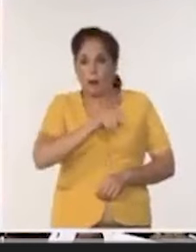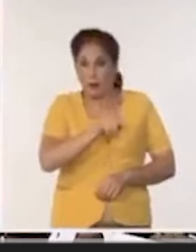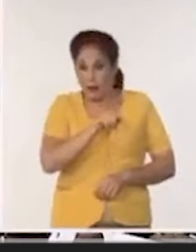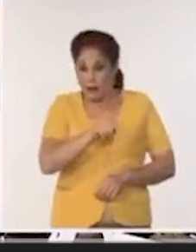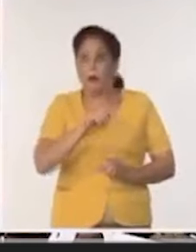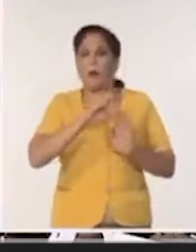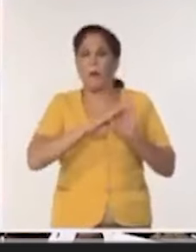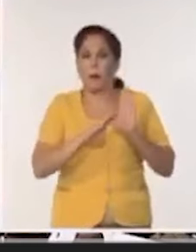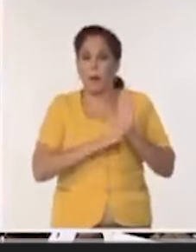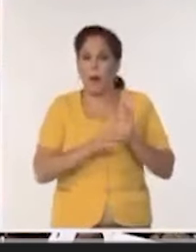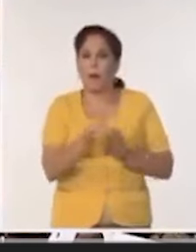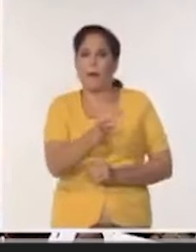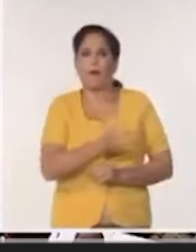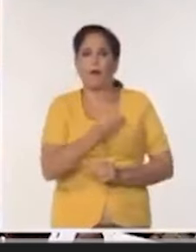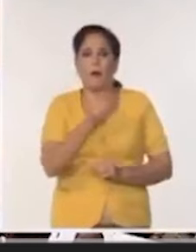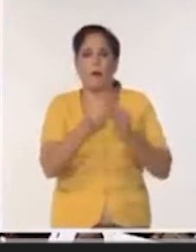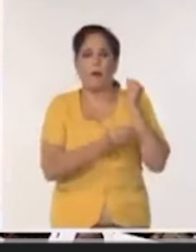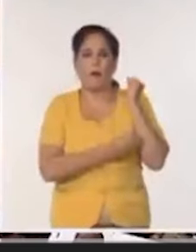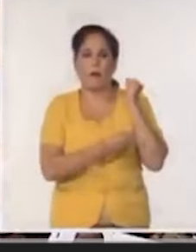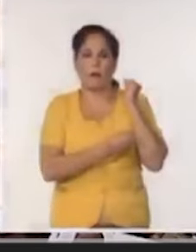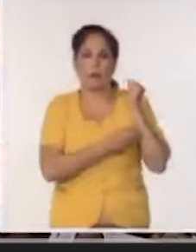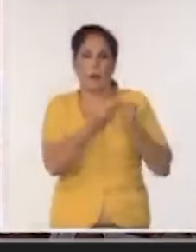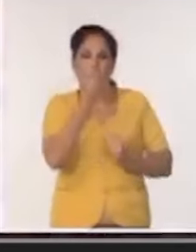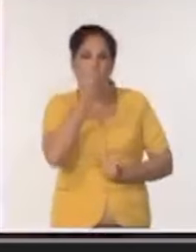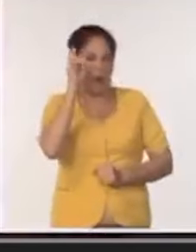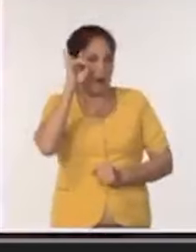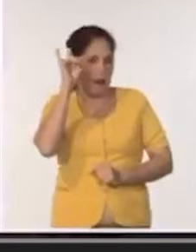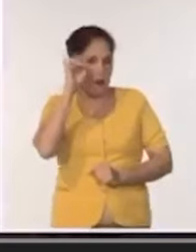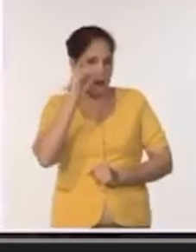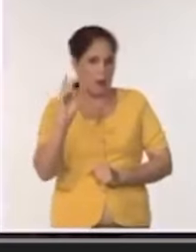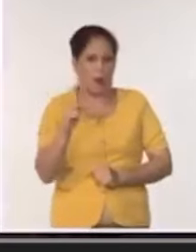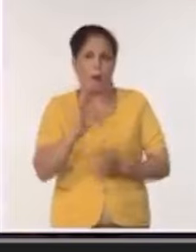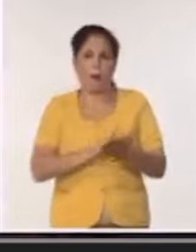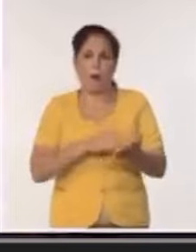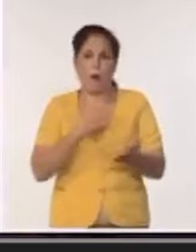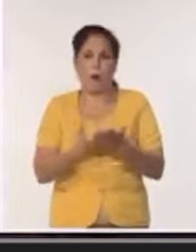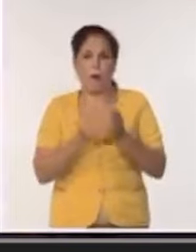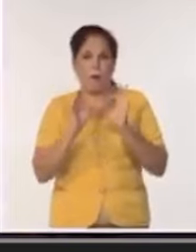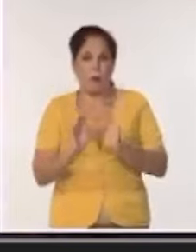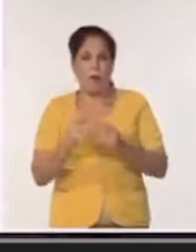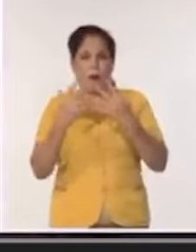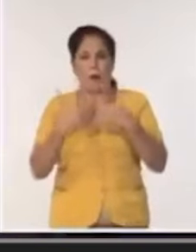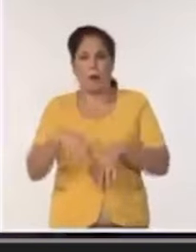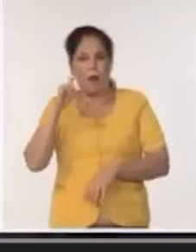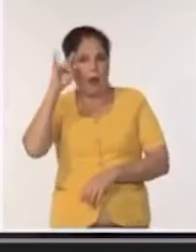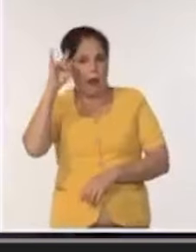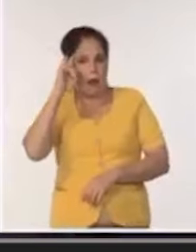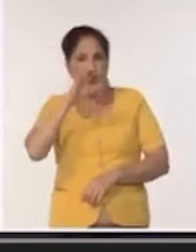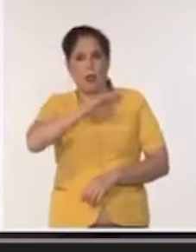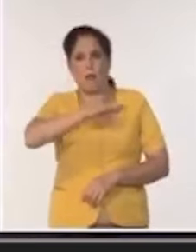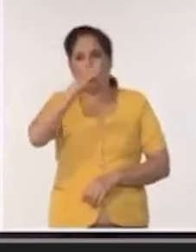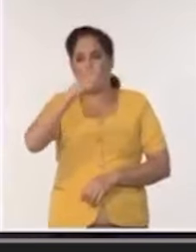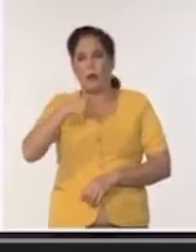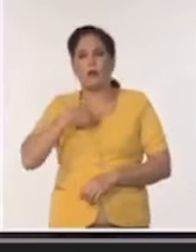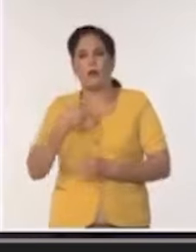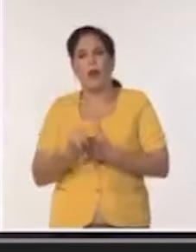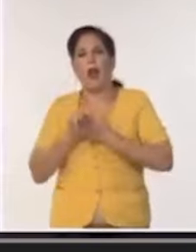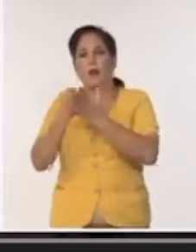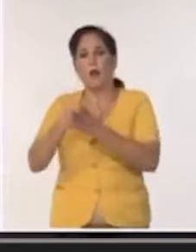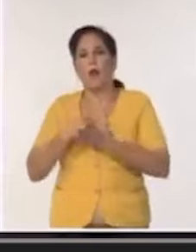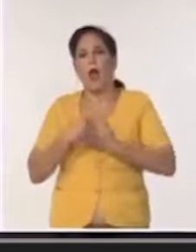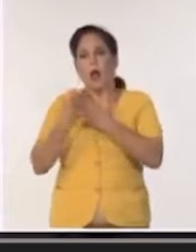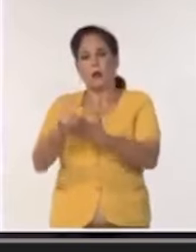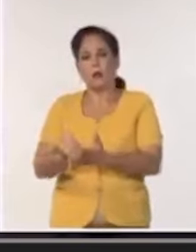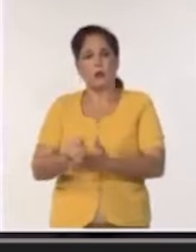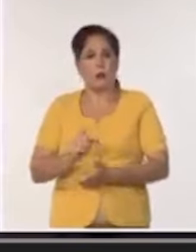autoabastecimiento municipal que se propone, entre otras cosas, producir la leche de las montañas. Nosotros no podemos seguir pensando que el